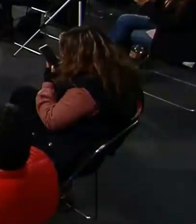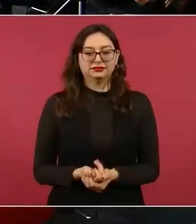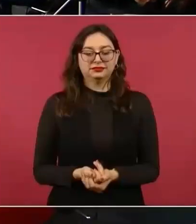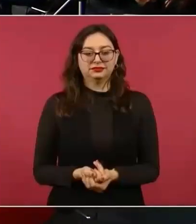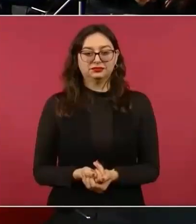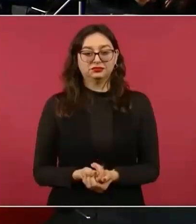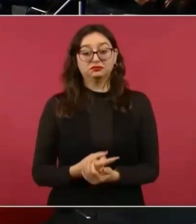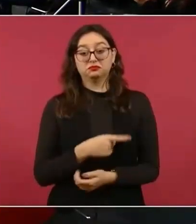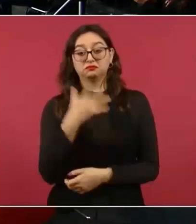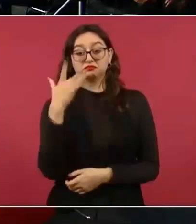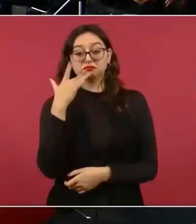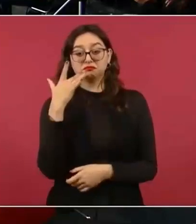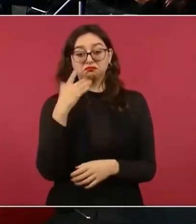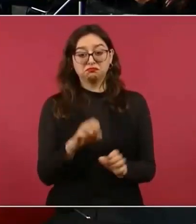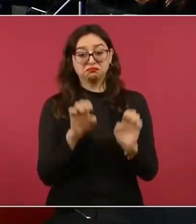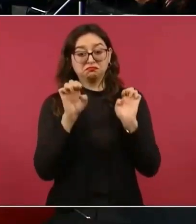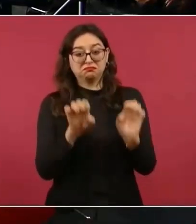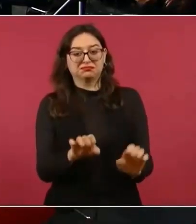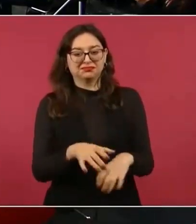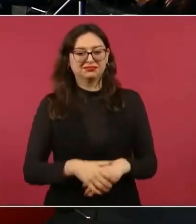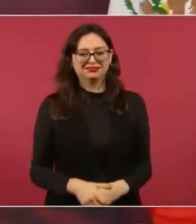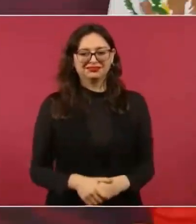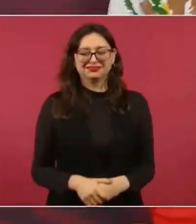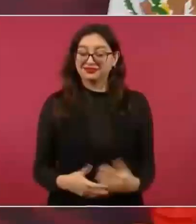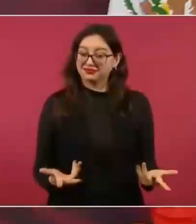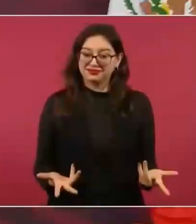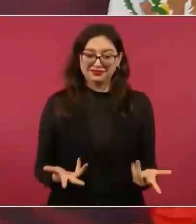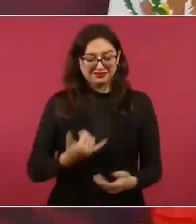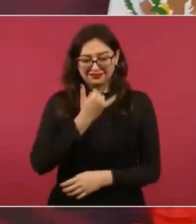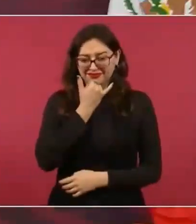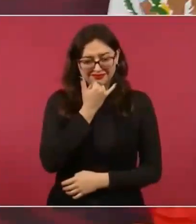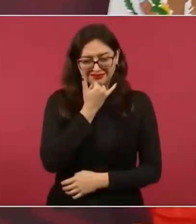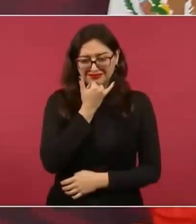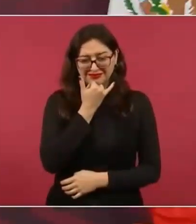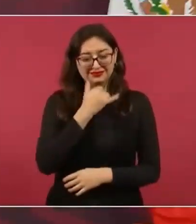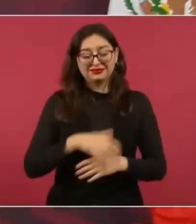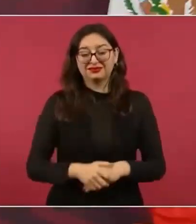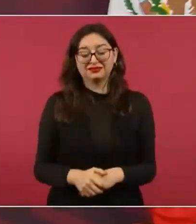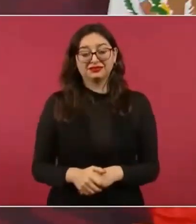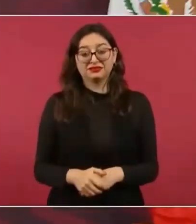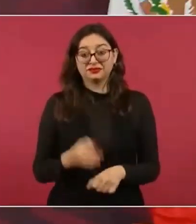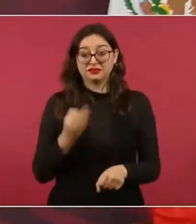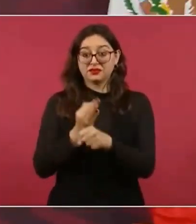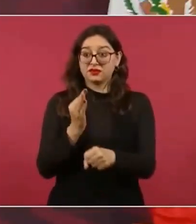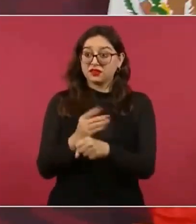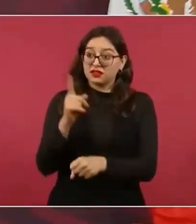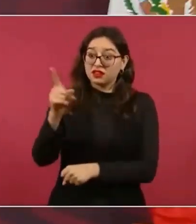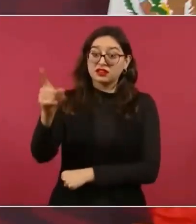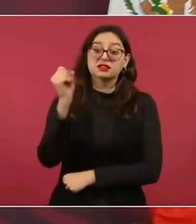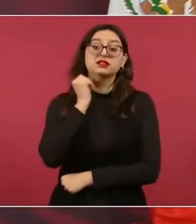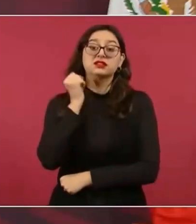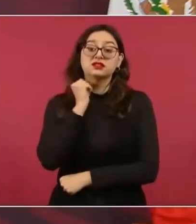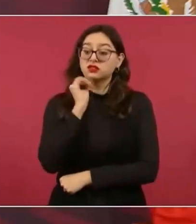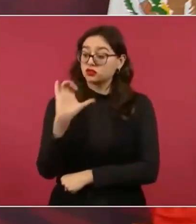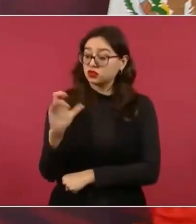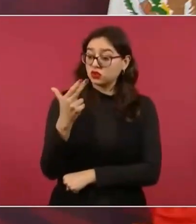El senador Chong, que estudia en una primaria pública, como yo,